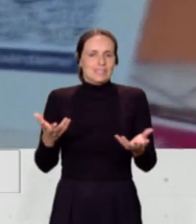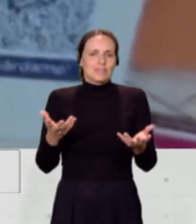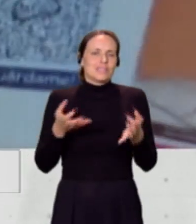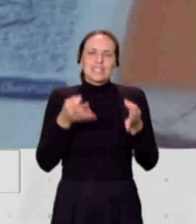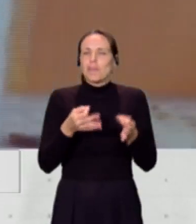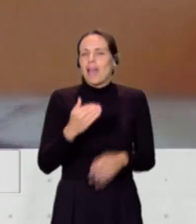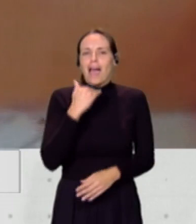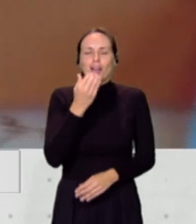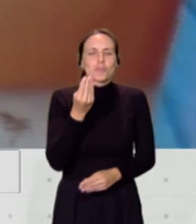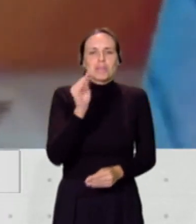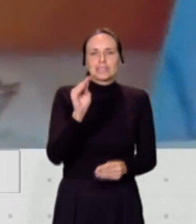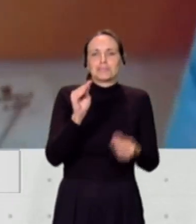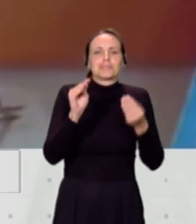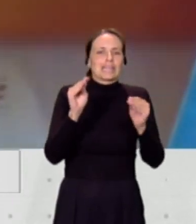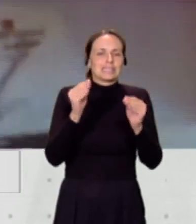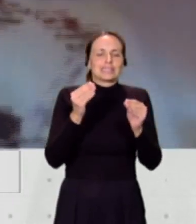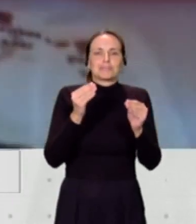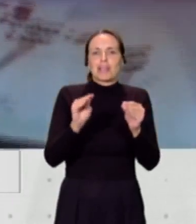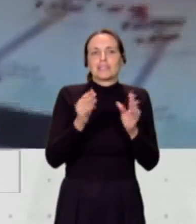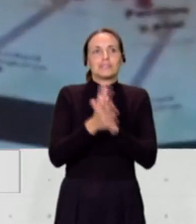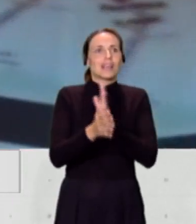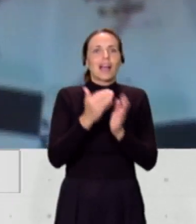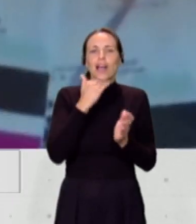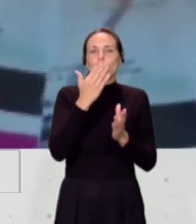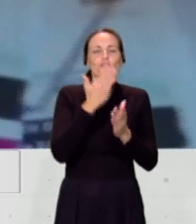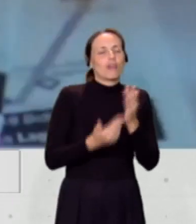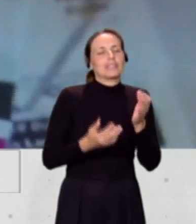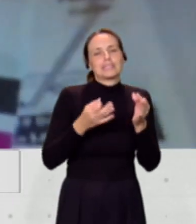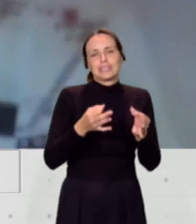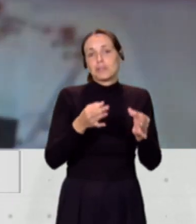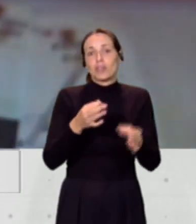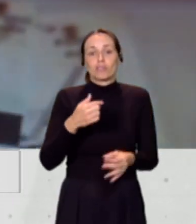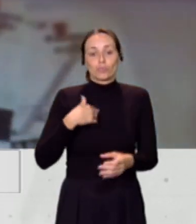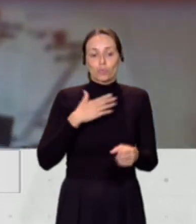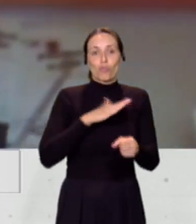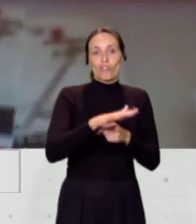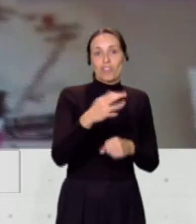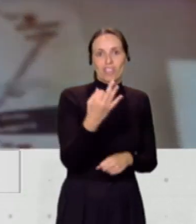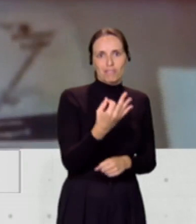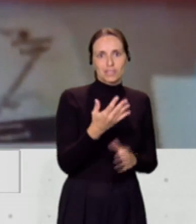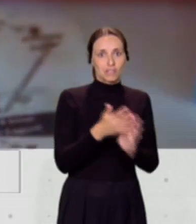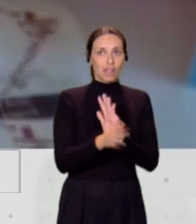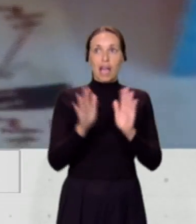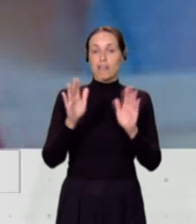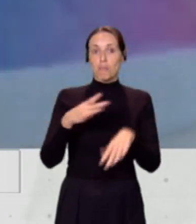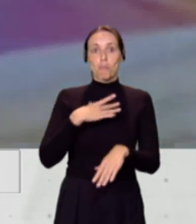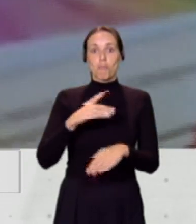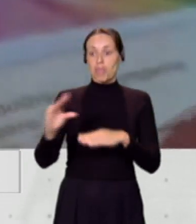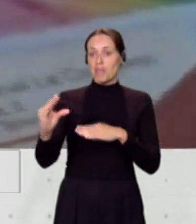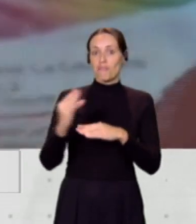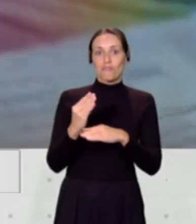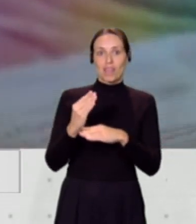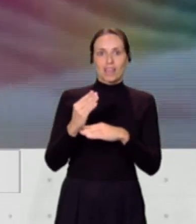siempre hay algo, siempre hay algo que no está bien y que tienes que sufragar y esto hace que la ayuda o la beca se la denieguen o llegue más tarde.